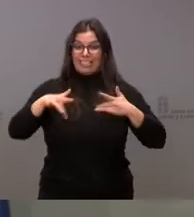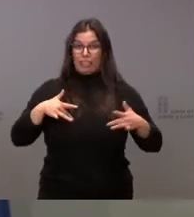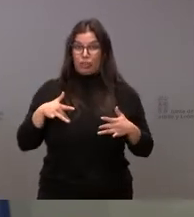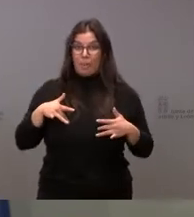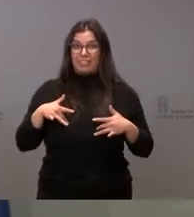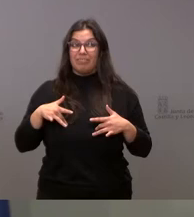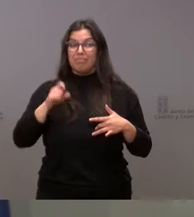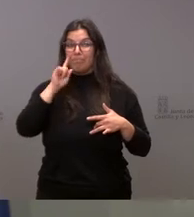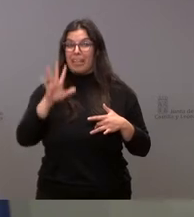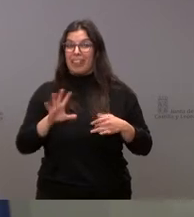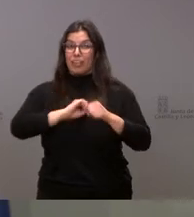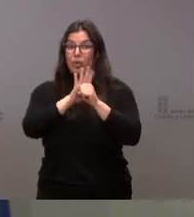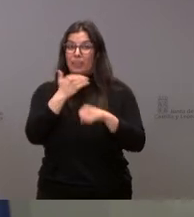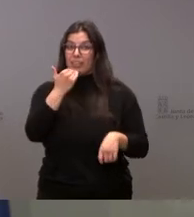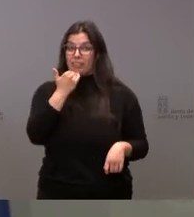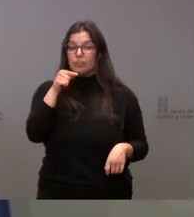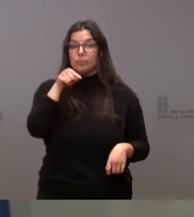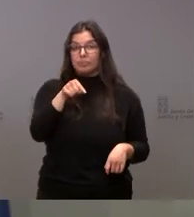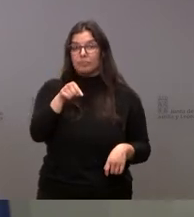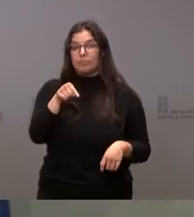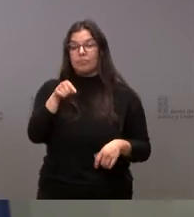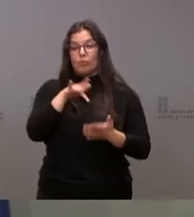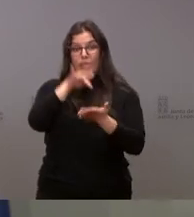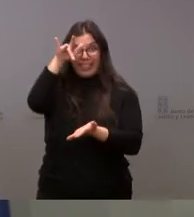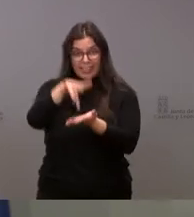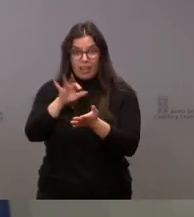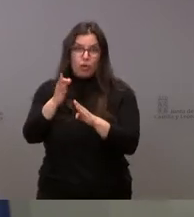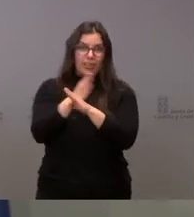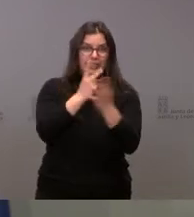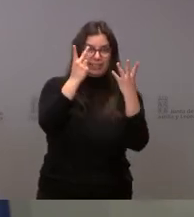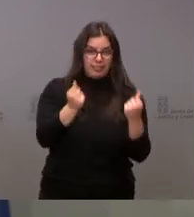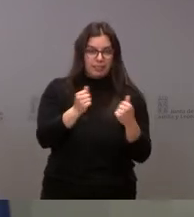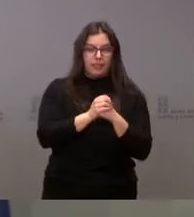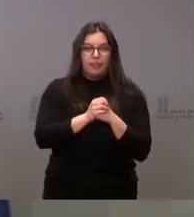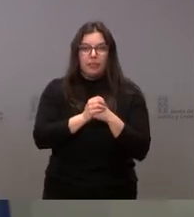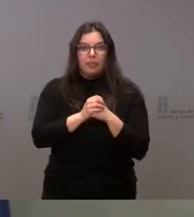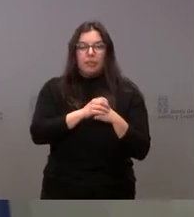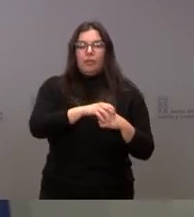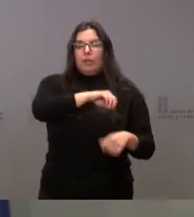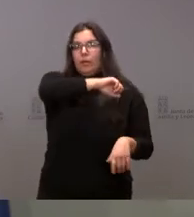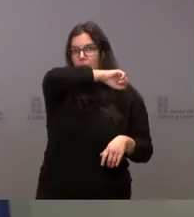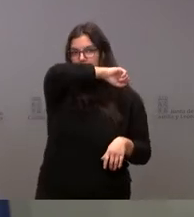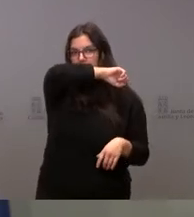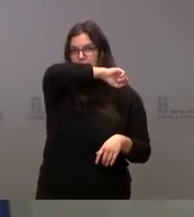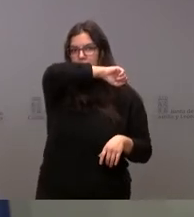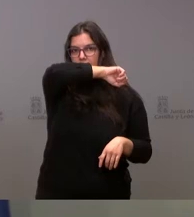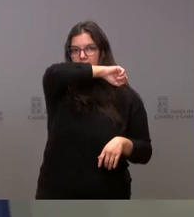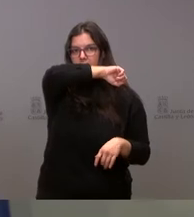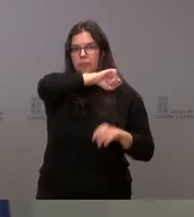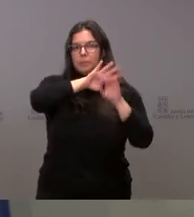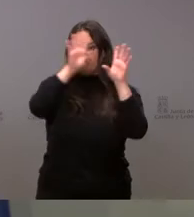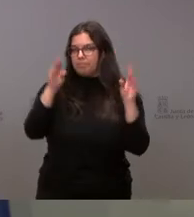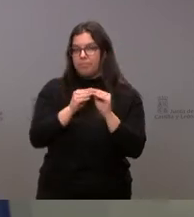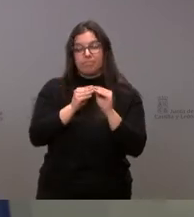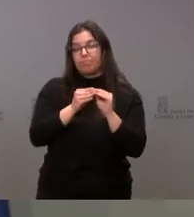compatibles con COVID-19 en los últimos siete días. En definitiva, esta es una cuestión que lo que hace es